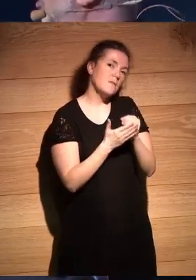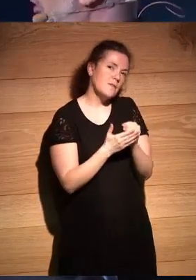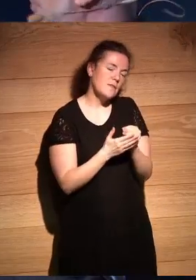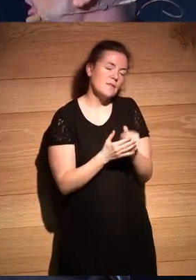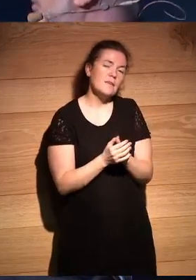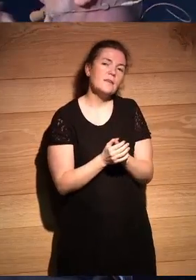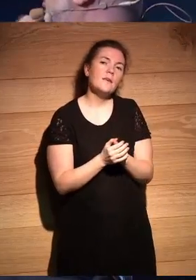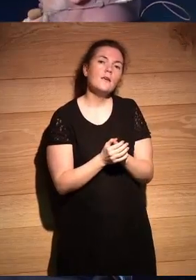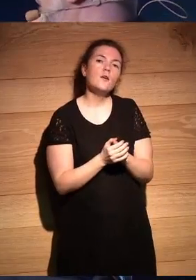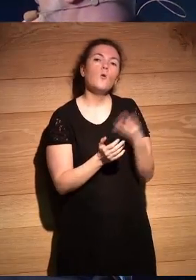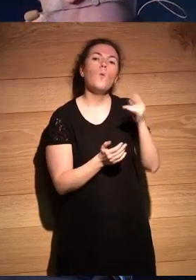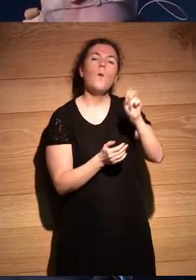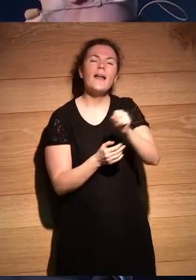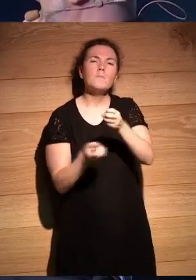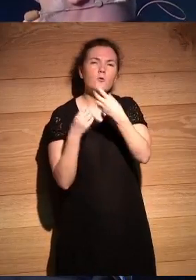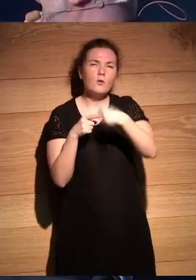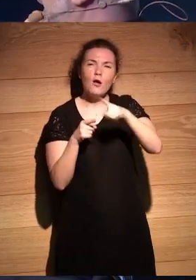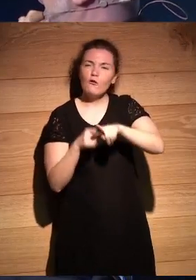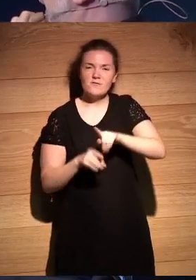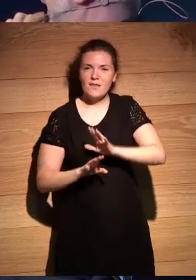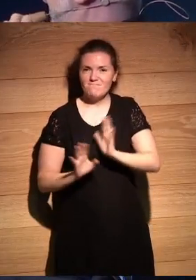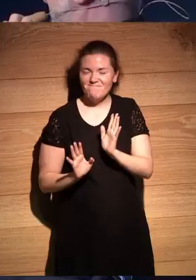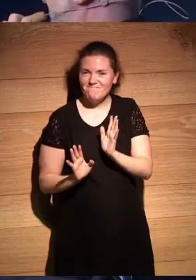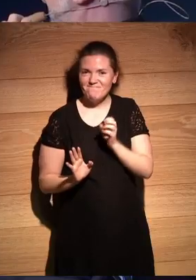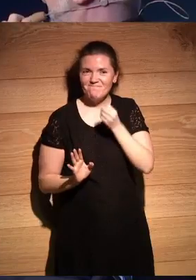a mí Juan Villoro me había contado una cosa genial que